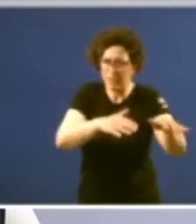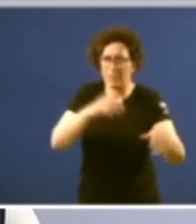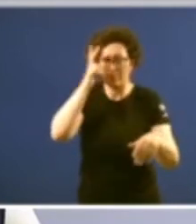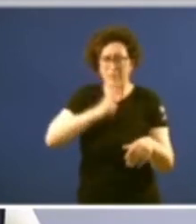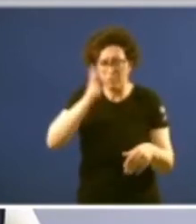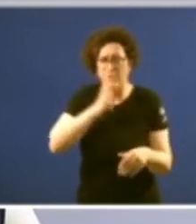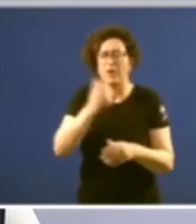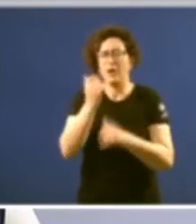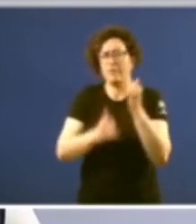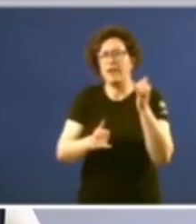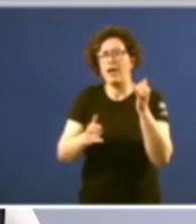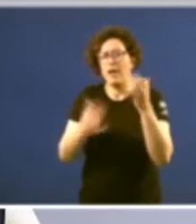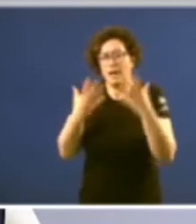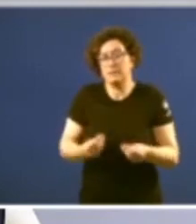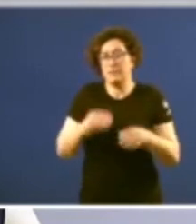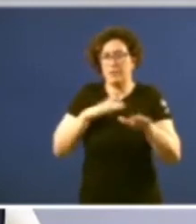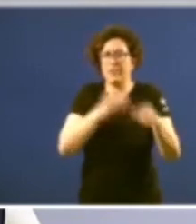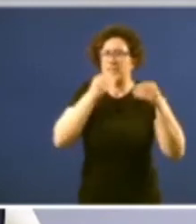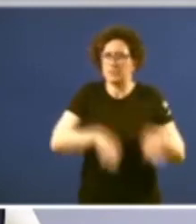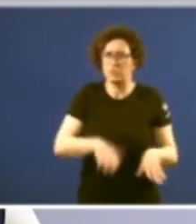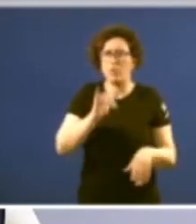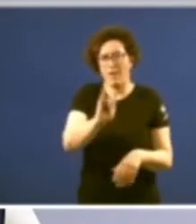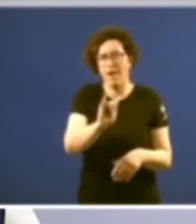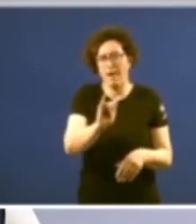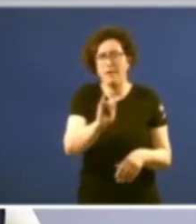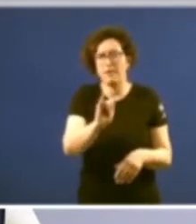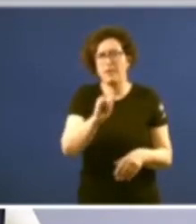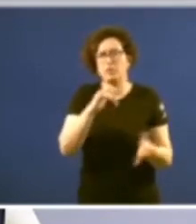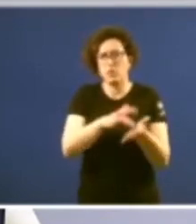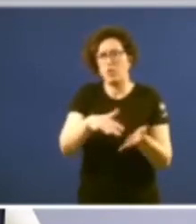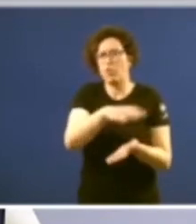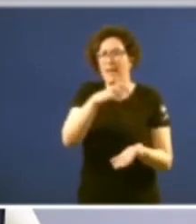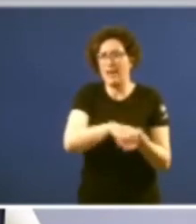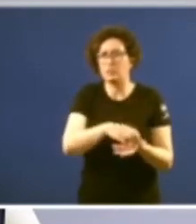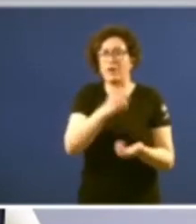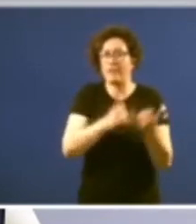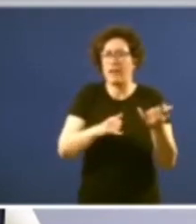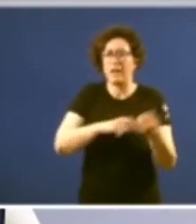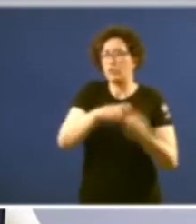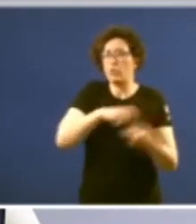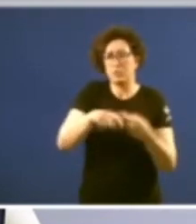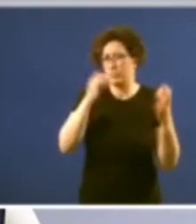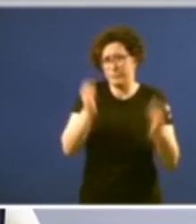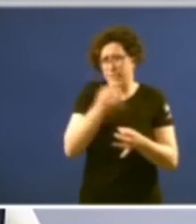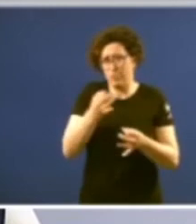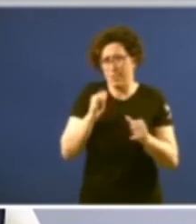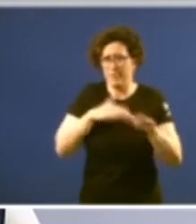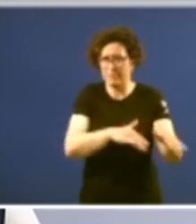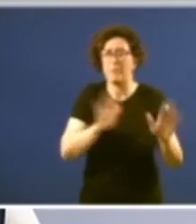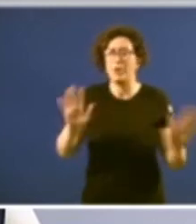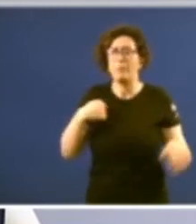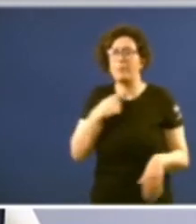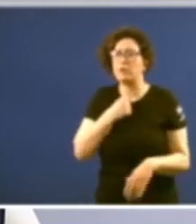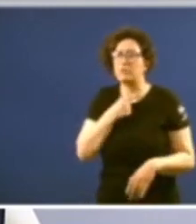manifestacións que queren venir a estudiar vir a estudiar americans poden vir a Vigo que casi todos os anos temos unhas cuantas a mi o que me